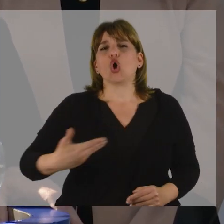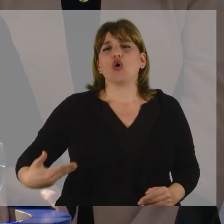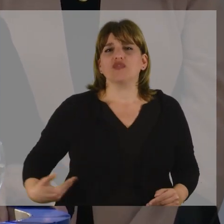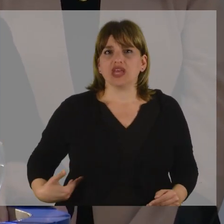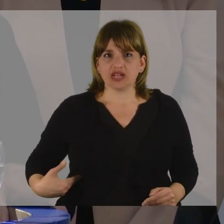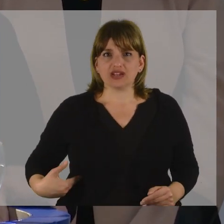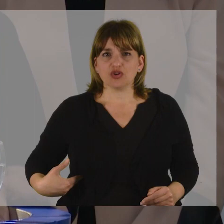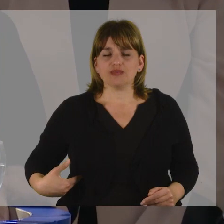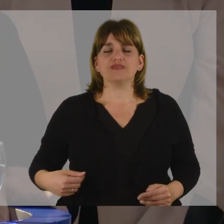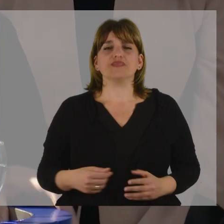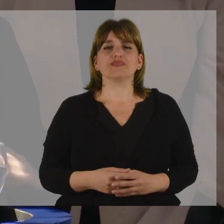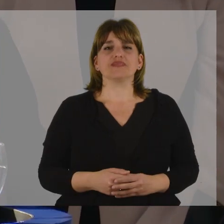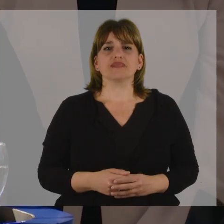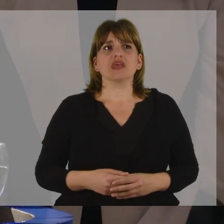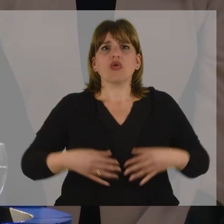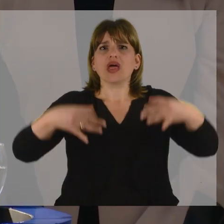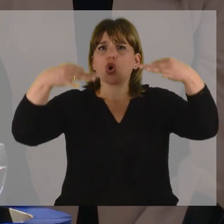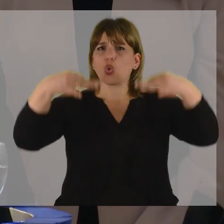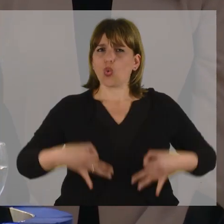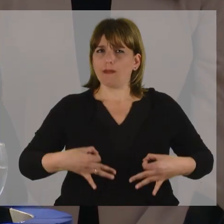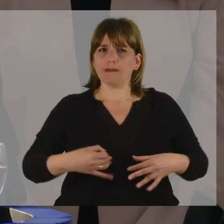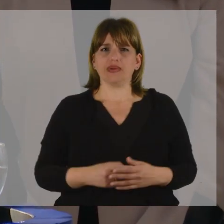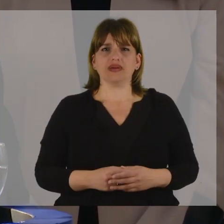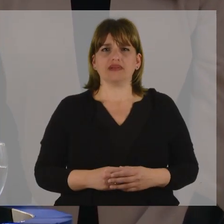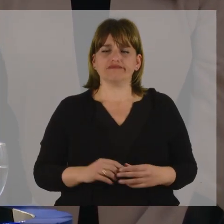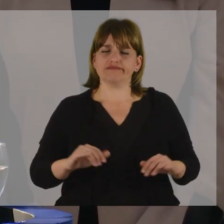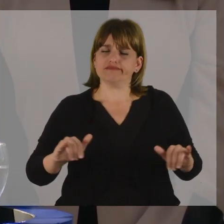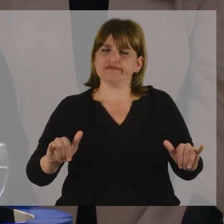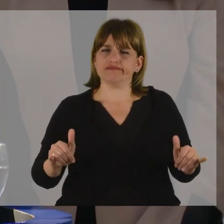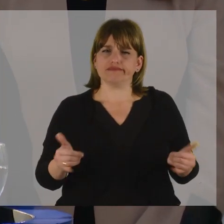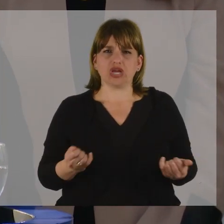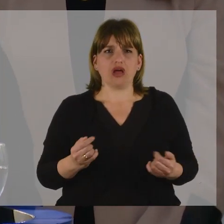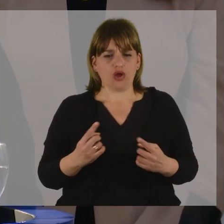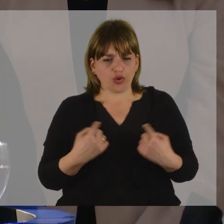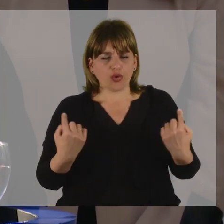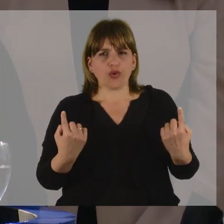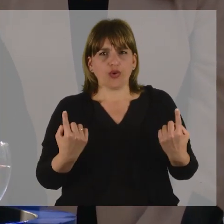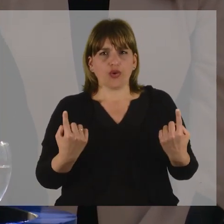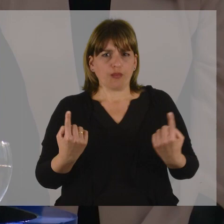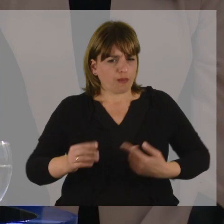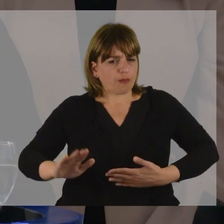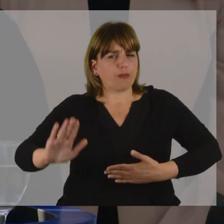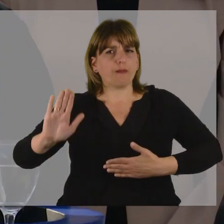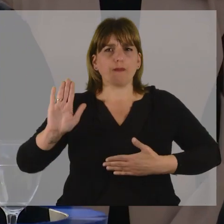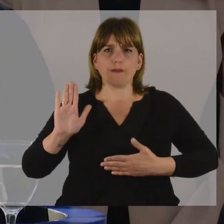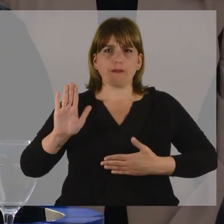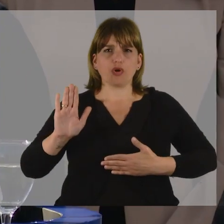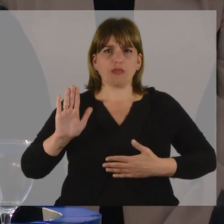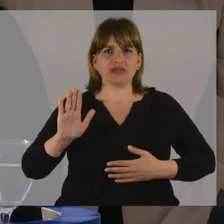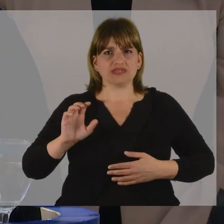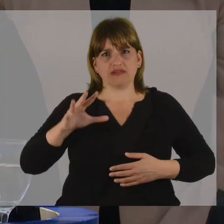del gobierno de cumplir con lo que fue nuestra